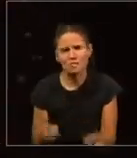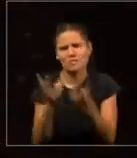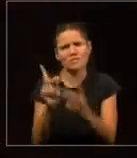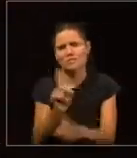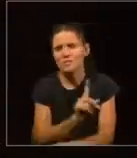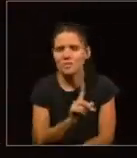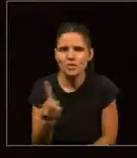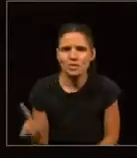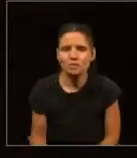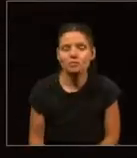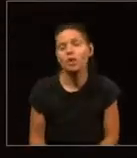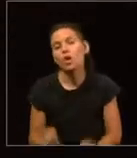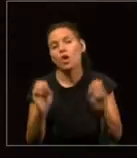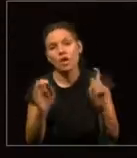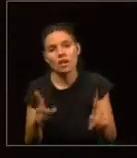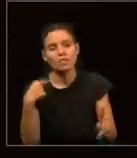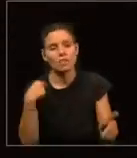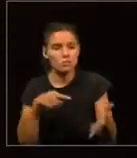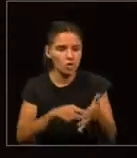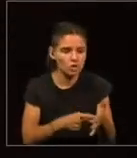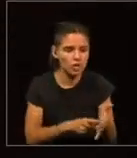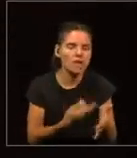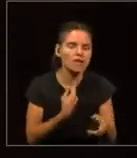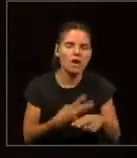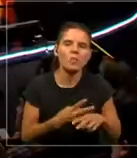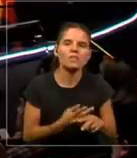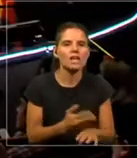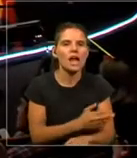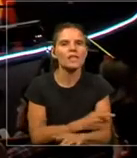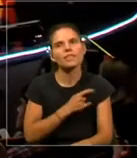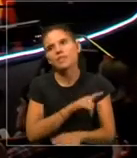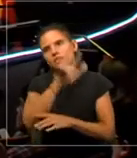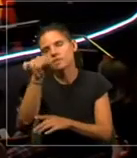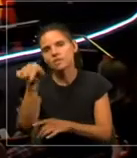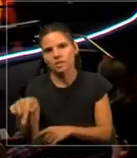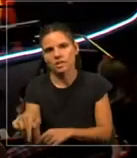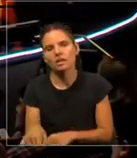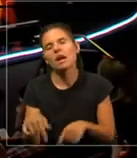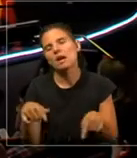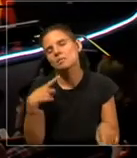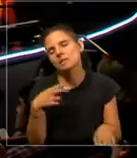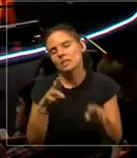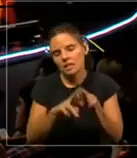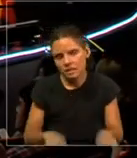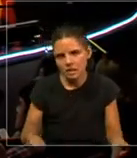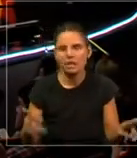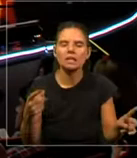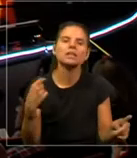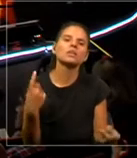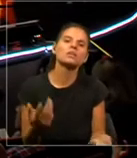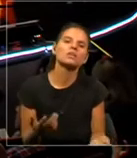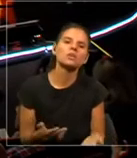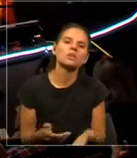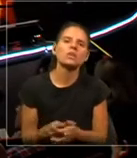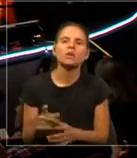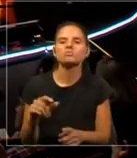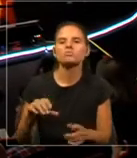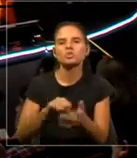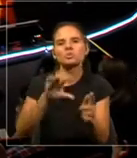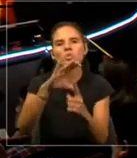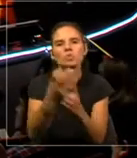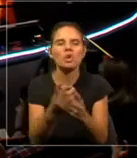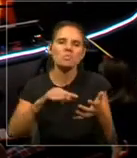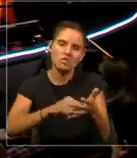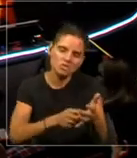dije, bueno, lo vamos a hacer en Buenos Aires antes de ir allá. Es más relajado, el Centro Cultural San Martín, que está en pleno centro de la Ciudad de Buenos